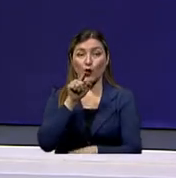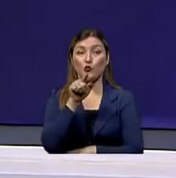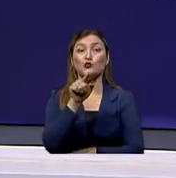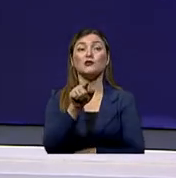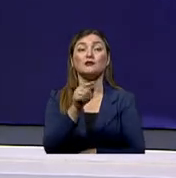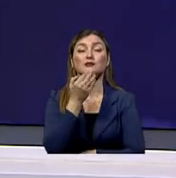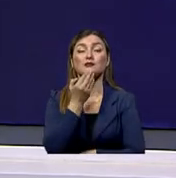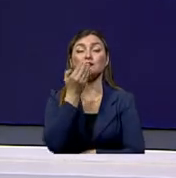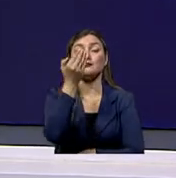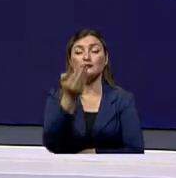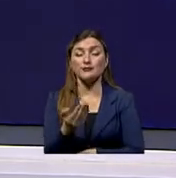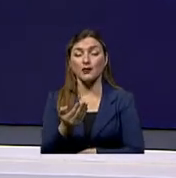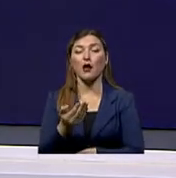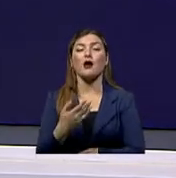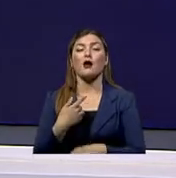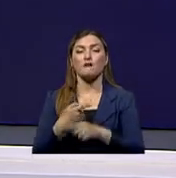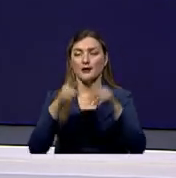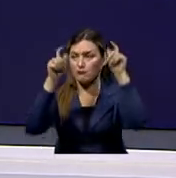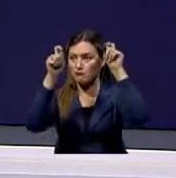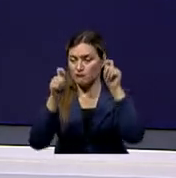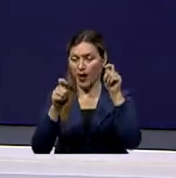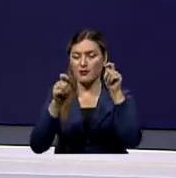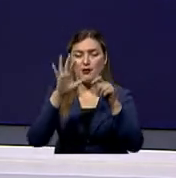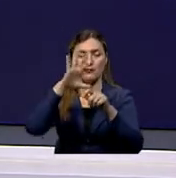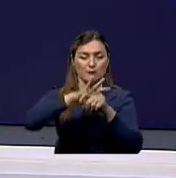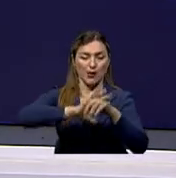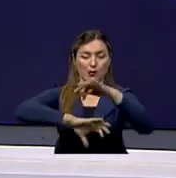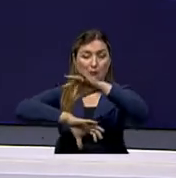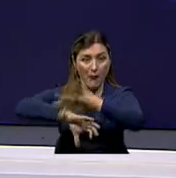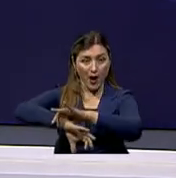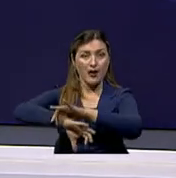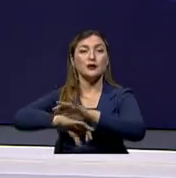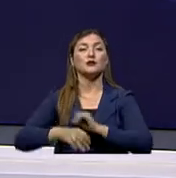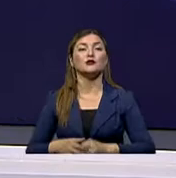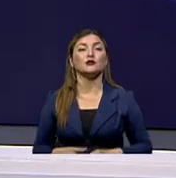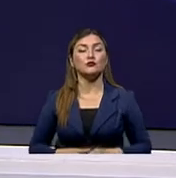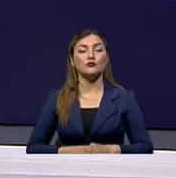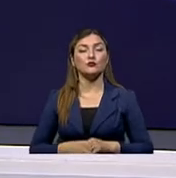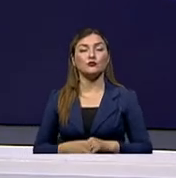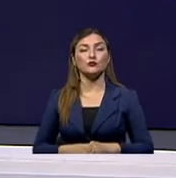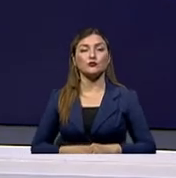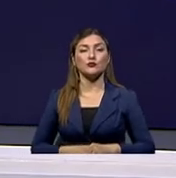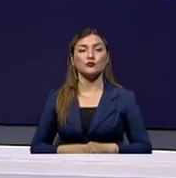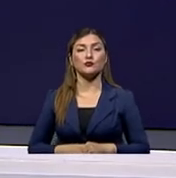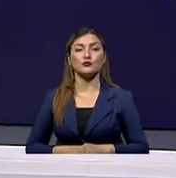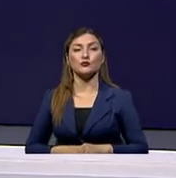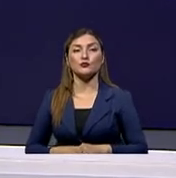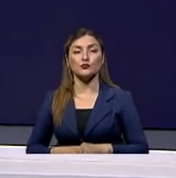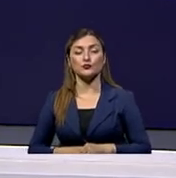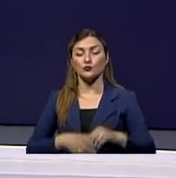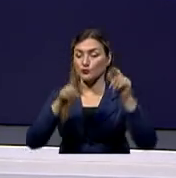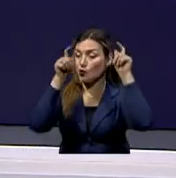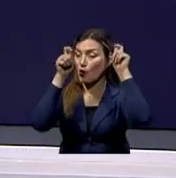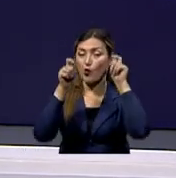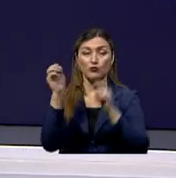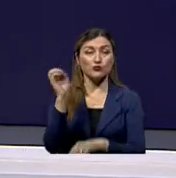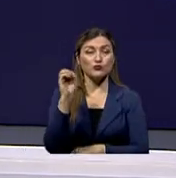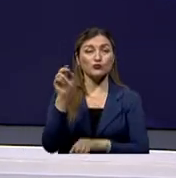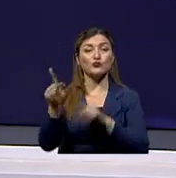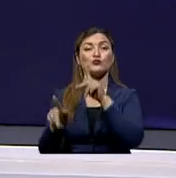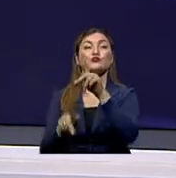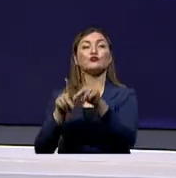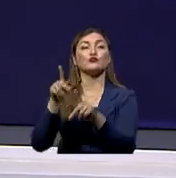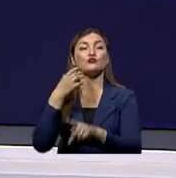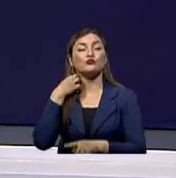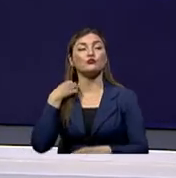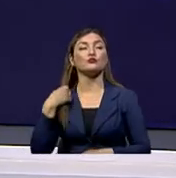acompañarlo con otros métodos físicos. A veces el uso de camisetas manga largas, definitivamente un sombrero, un gorrito o si estamos en la playa, pues